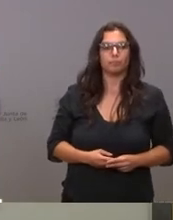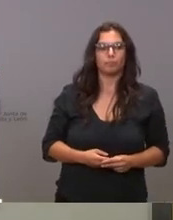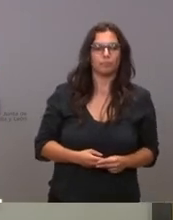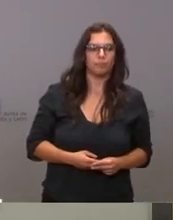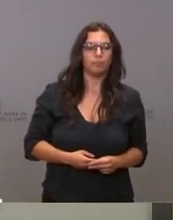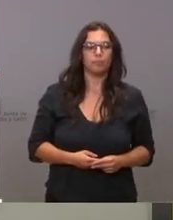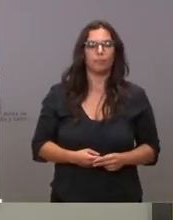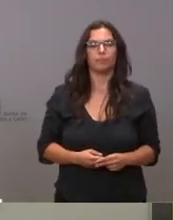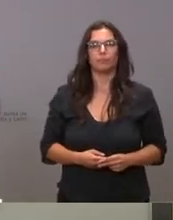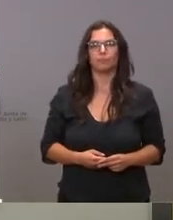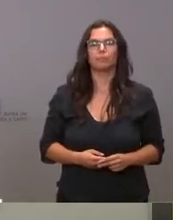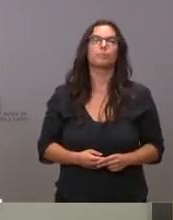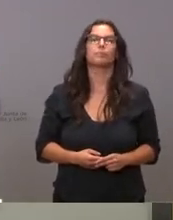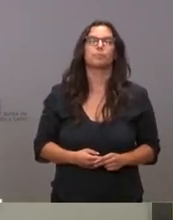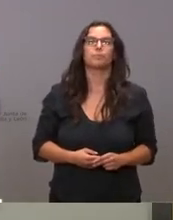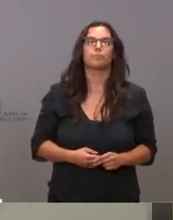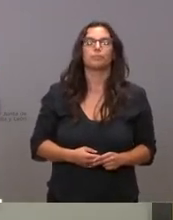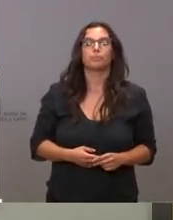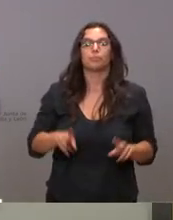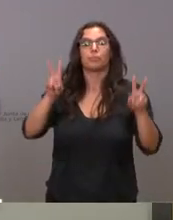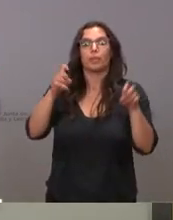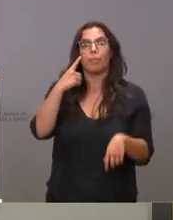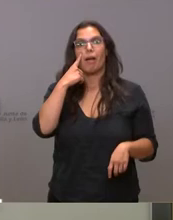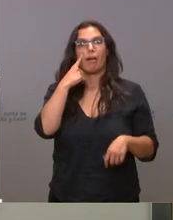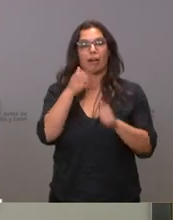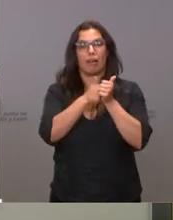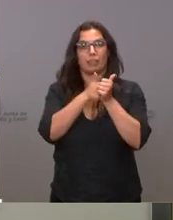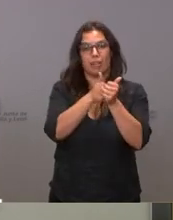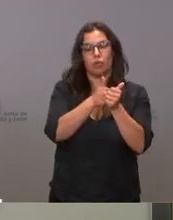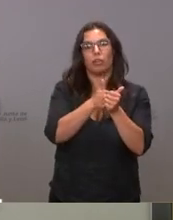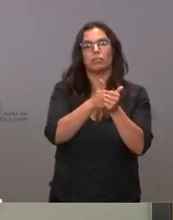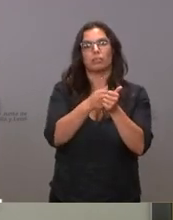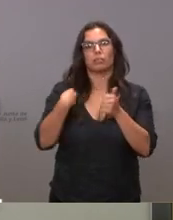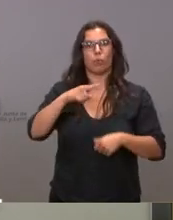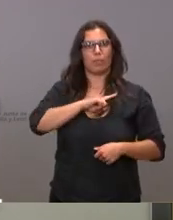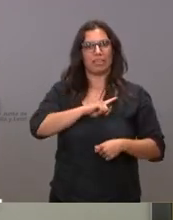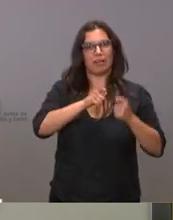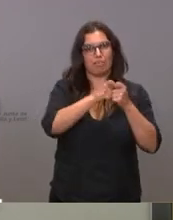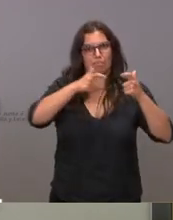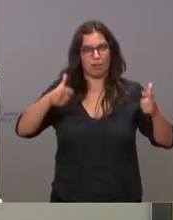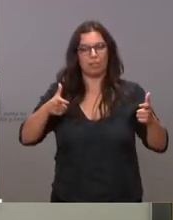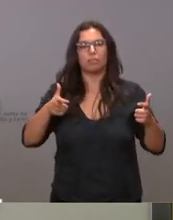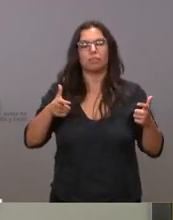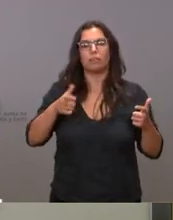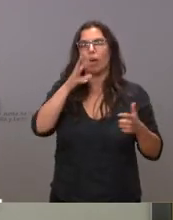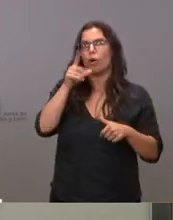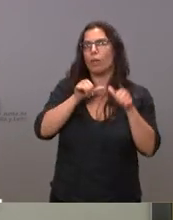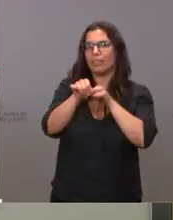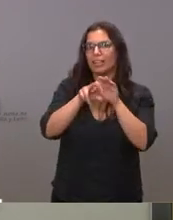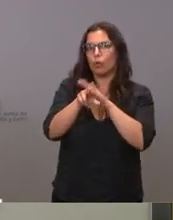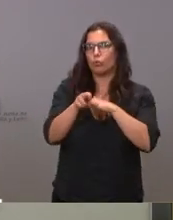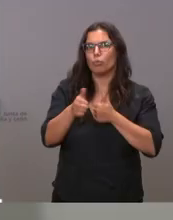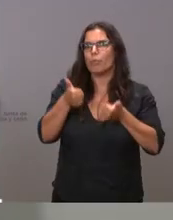si los médicos rastreadores aparte del refuerzo de las fuerzas armadas ¿con qué recursos cuenta sanidad ahora mismo?